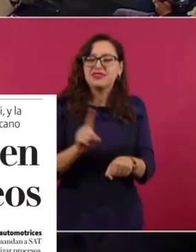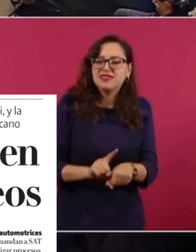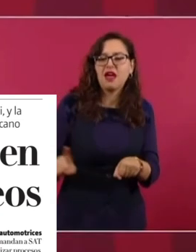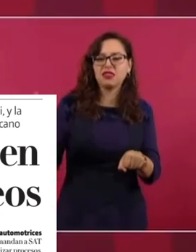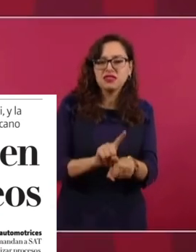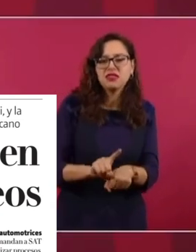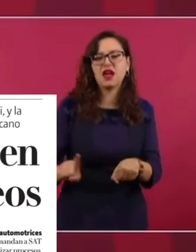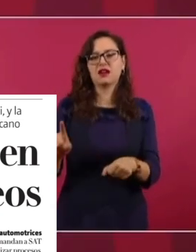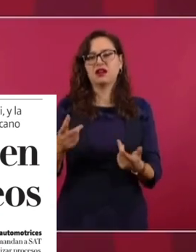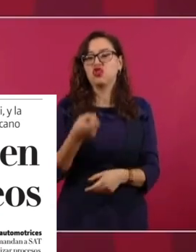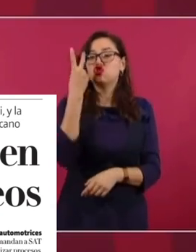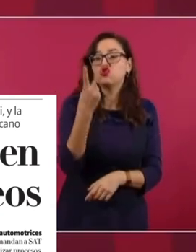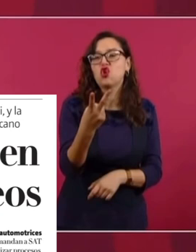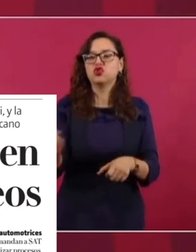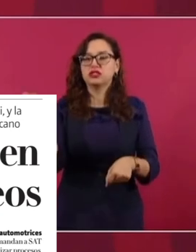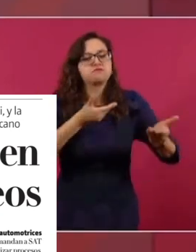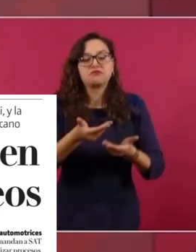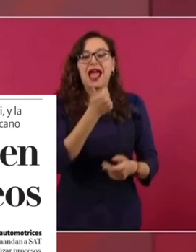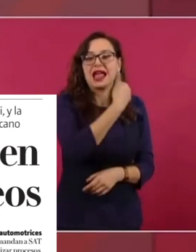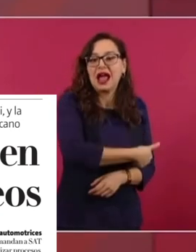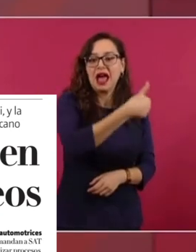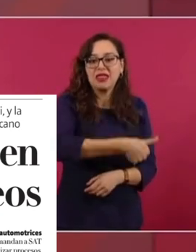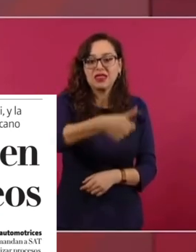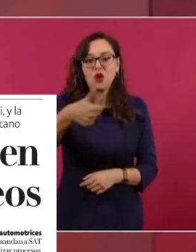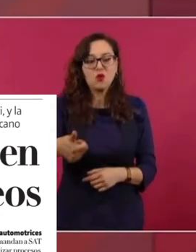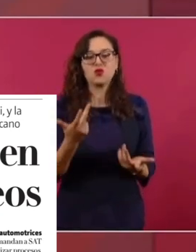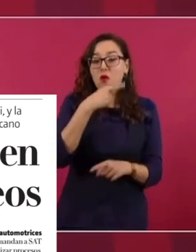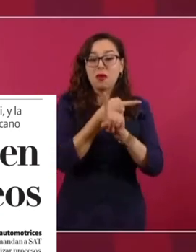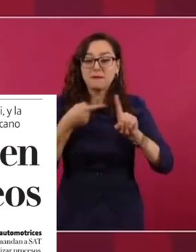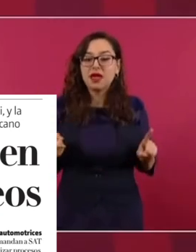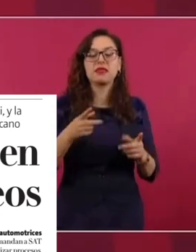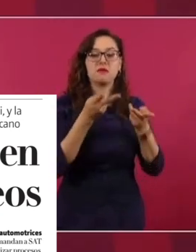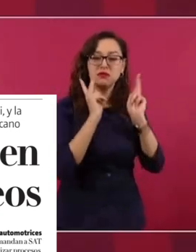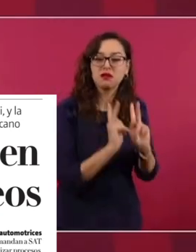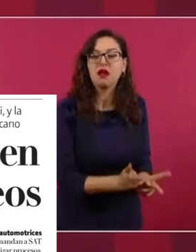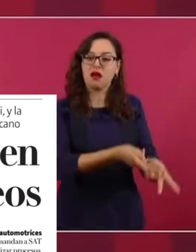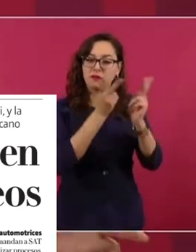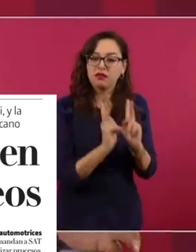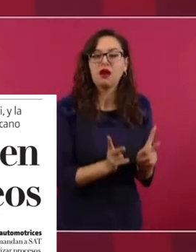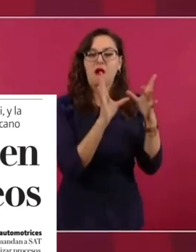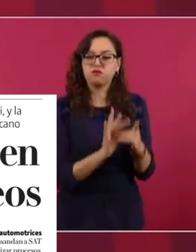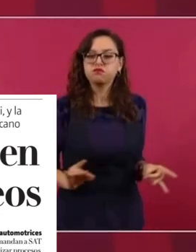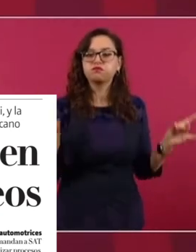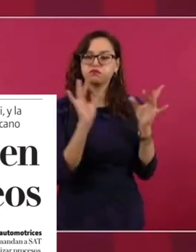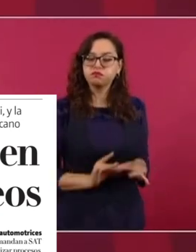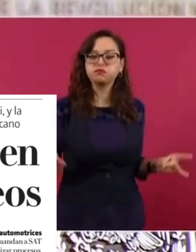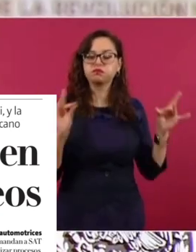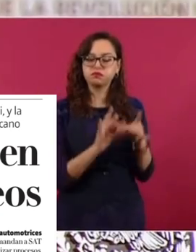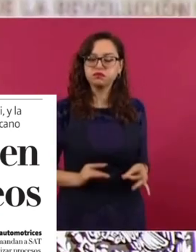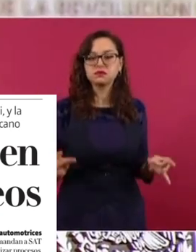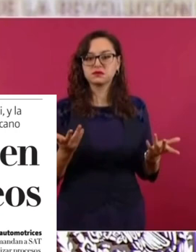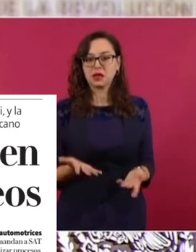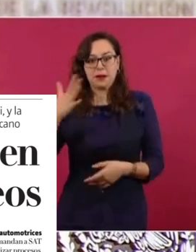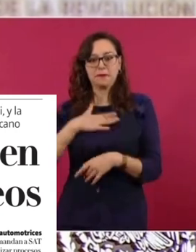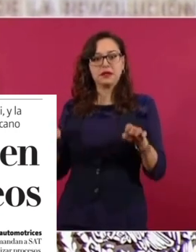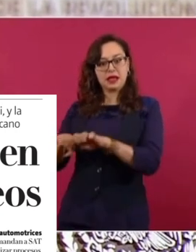dos semanas a atenderlos, 18 empresas, todo el gabinete,